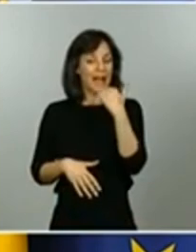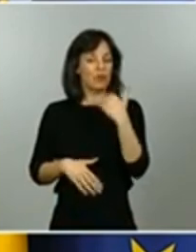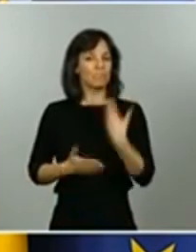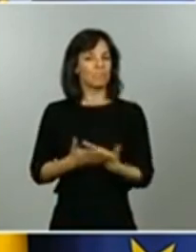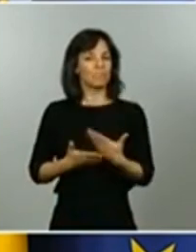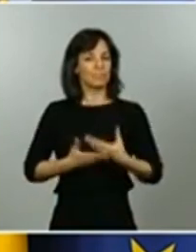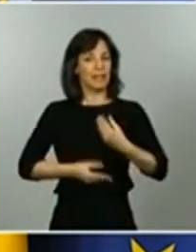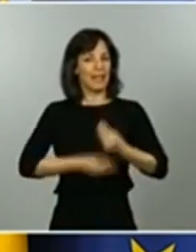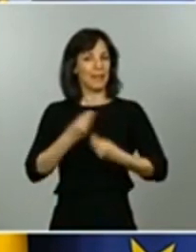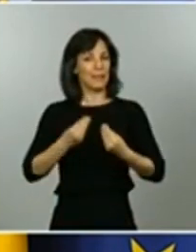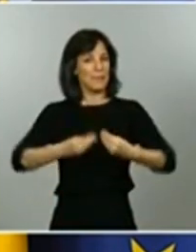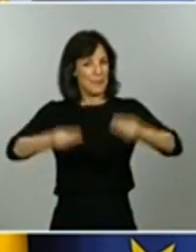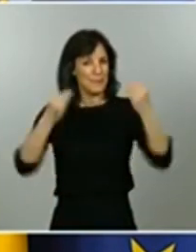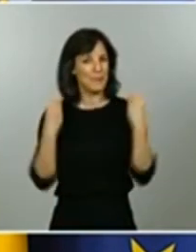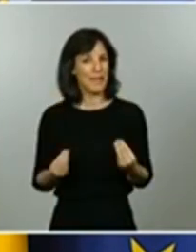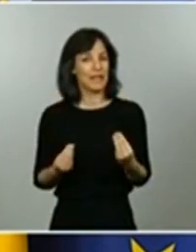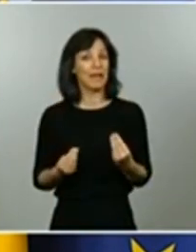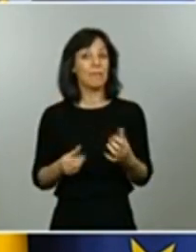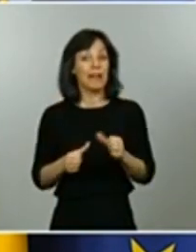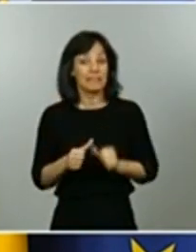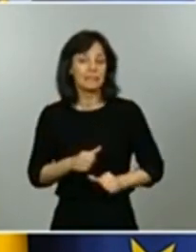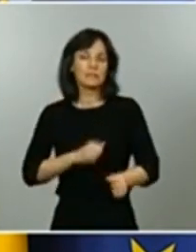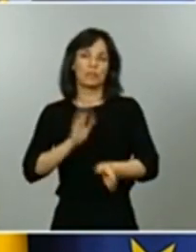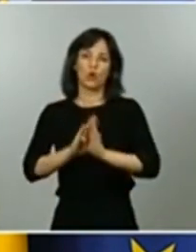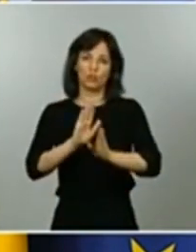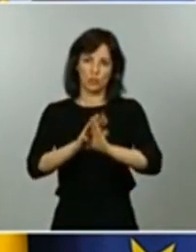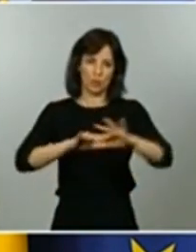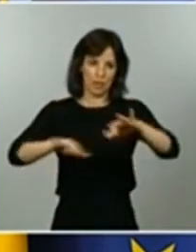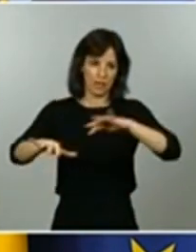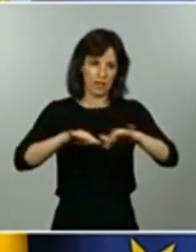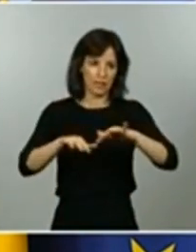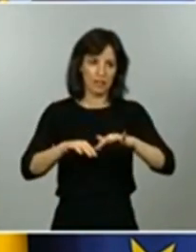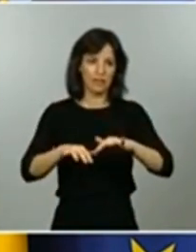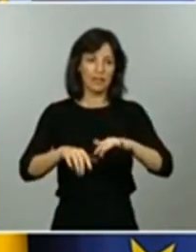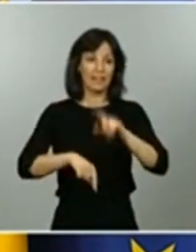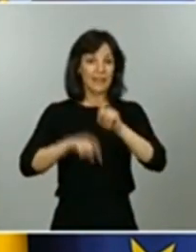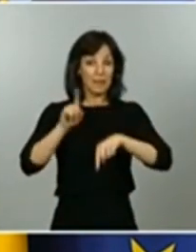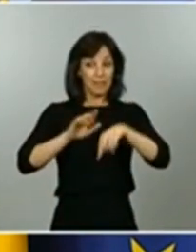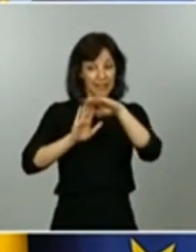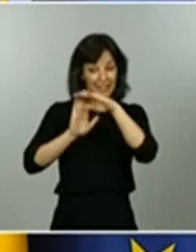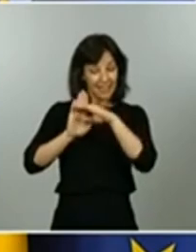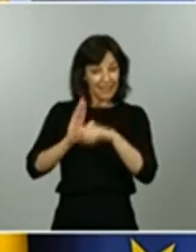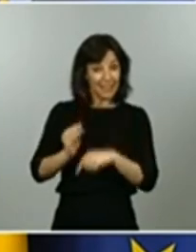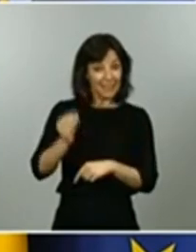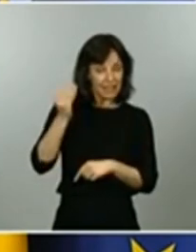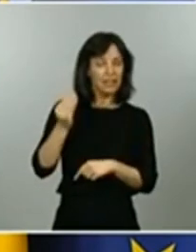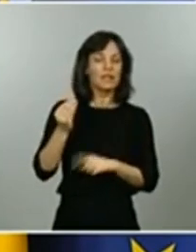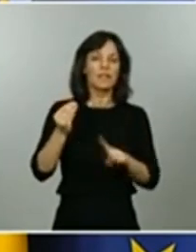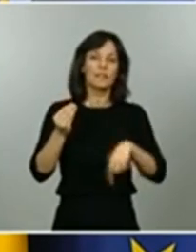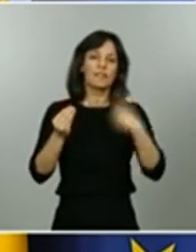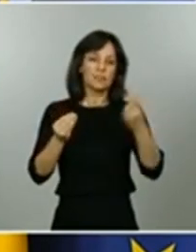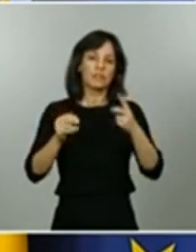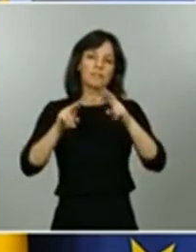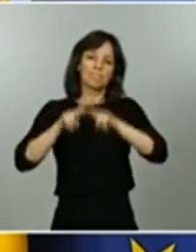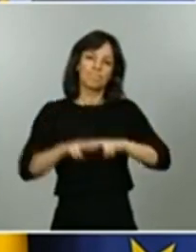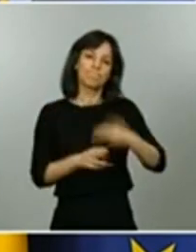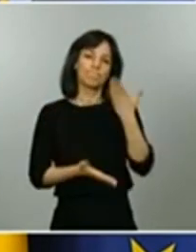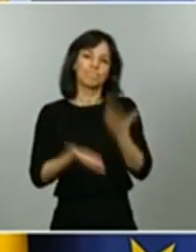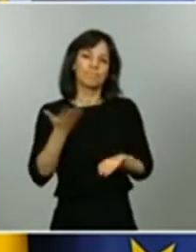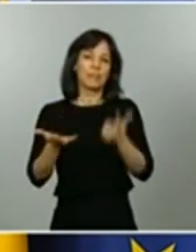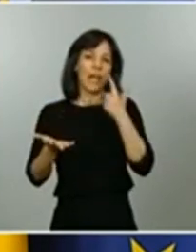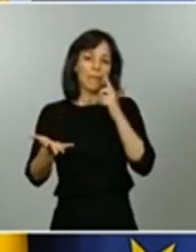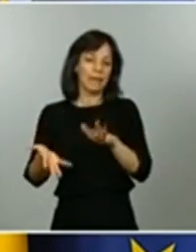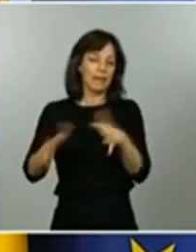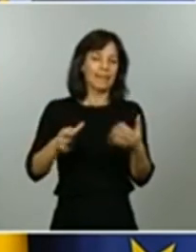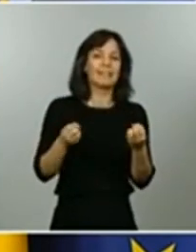y que se va a seguir haciendo y en base a ese protocolo es como se evalúa la aplicación como